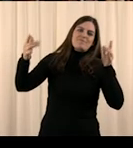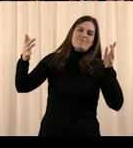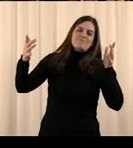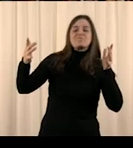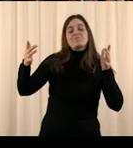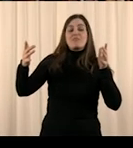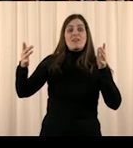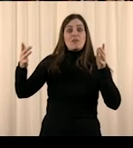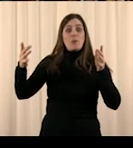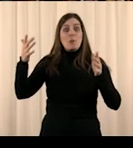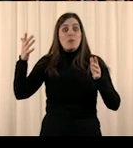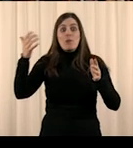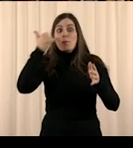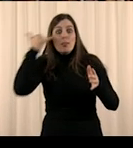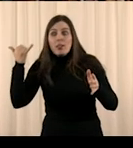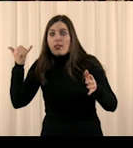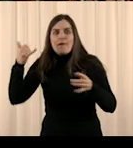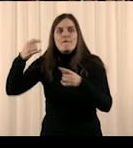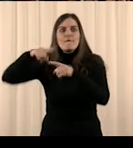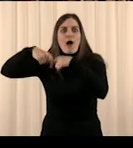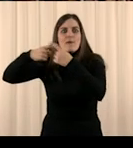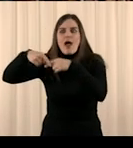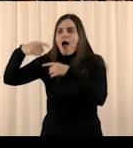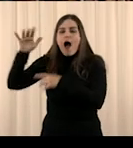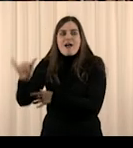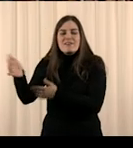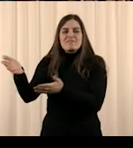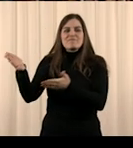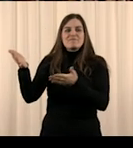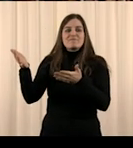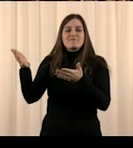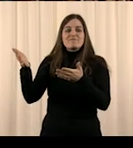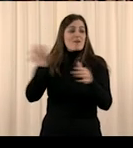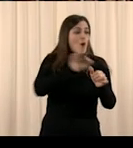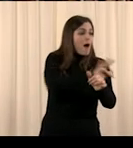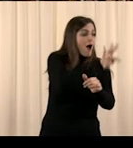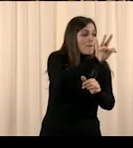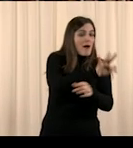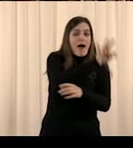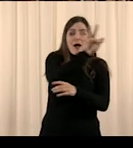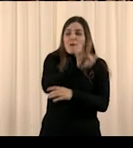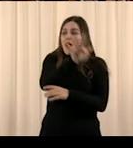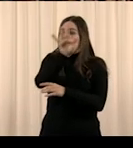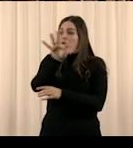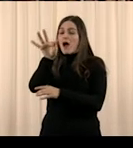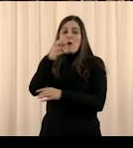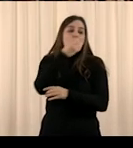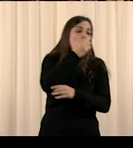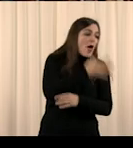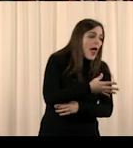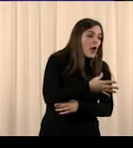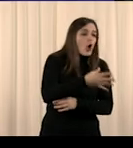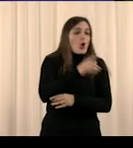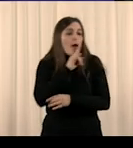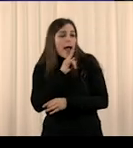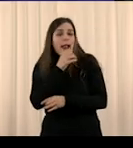Y antes de que te dieras cuenta ya tenías una familia. Y así sucesivamente. Bueno, malo,